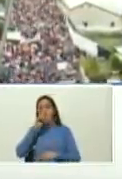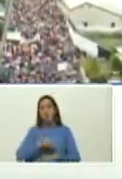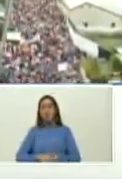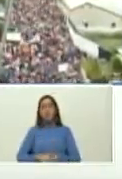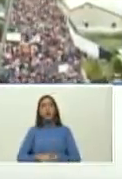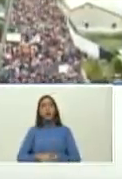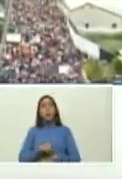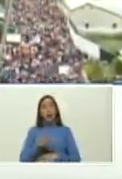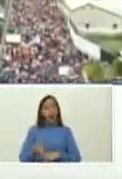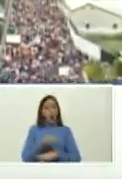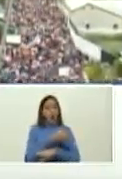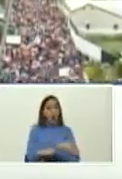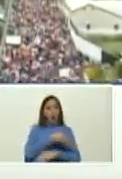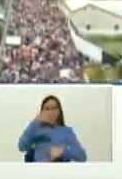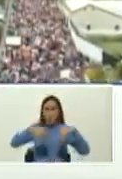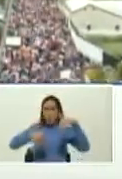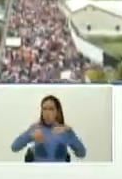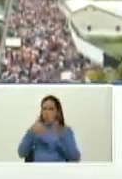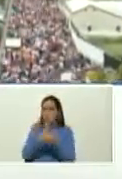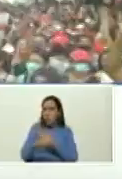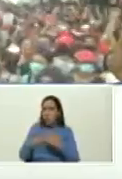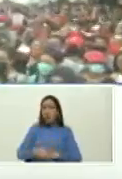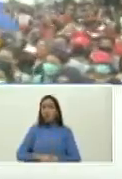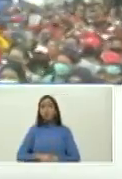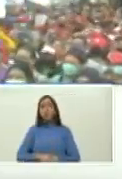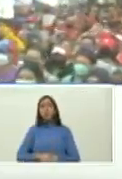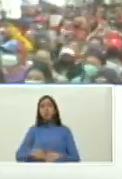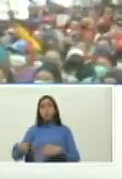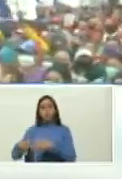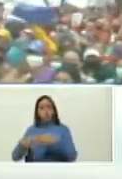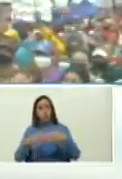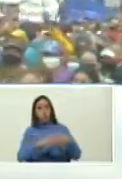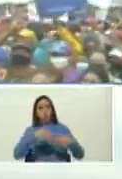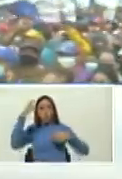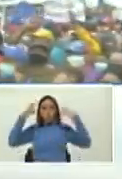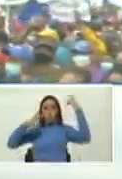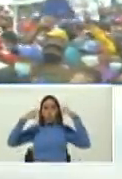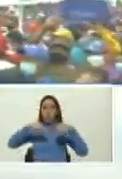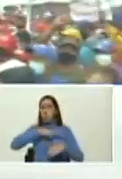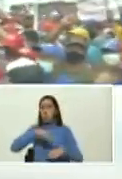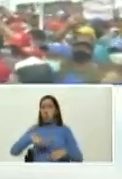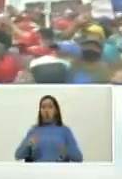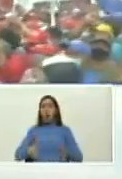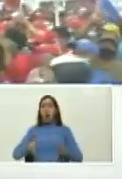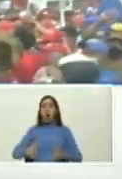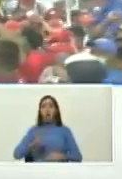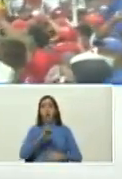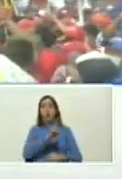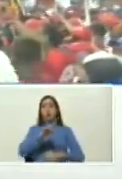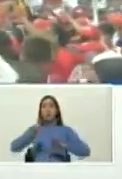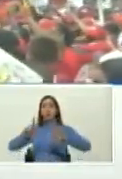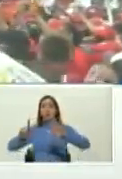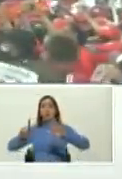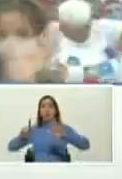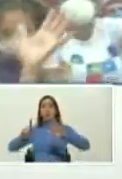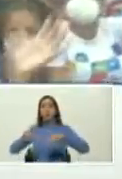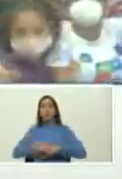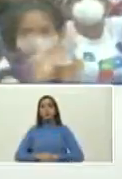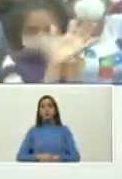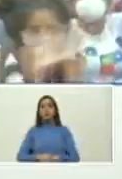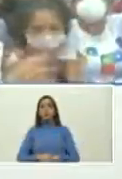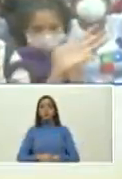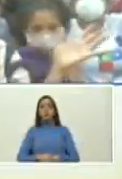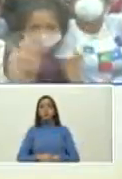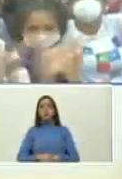28 anteriores las fuerzas bolivarianas y chavistas hemos ganado 26 por la calle del medio